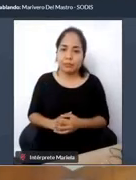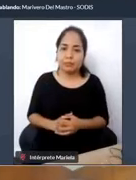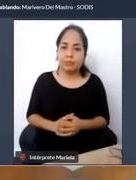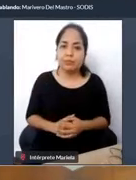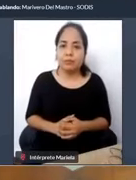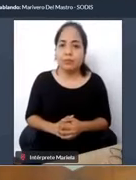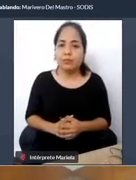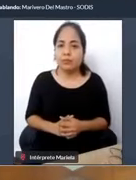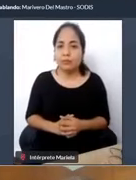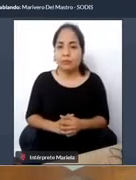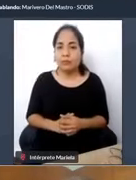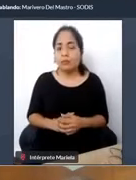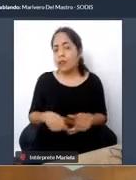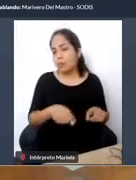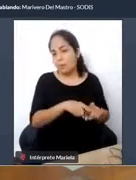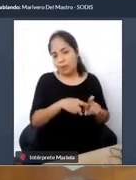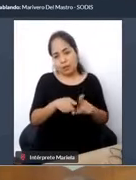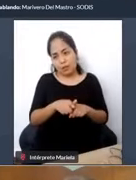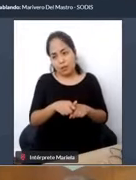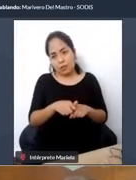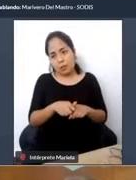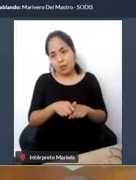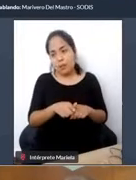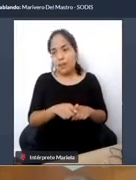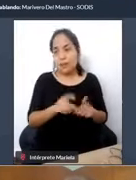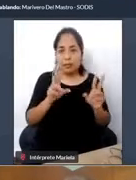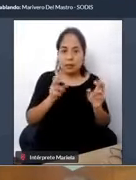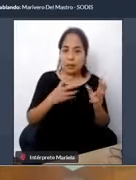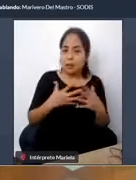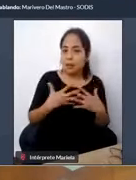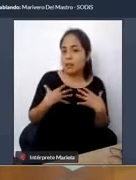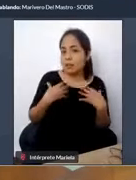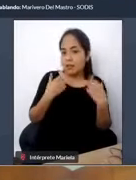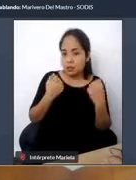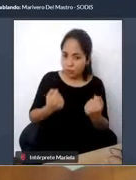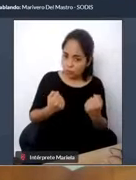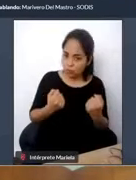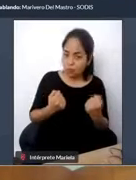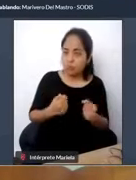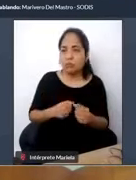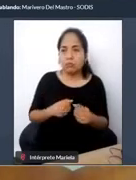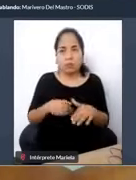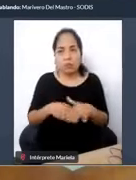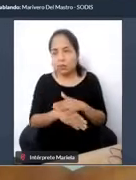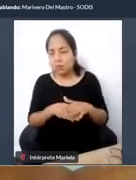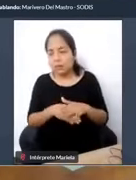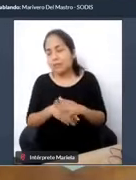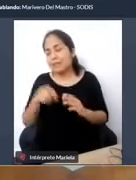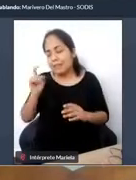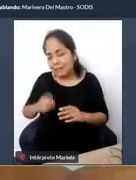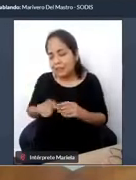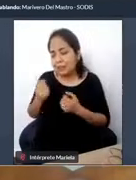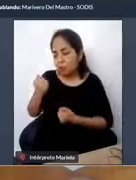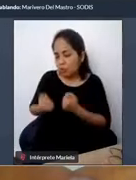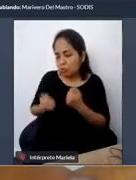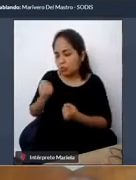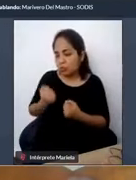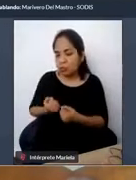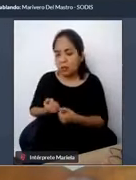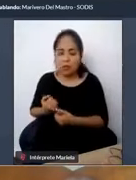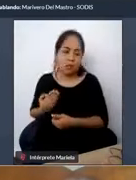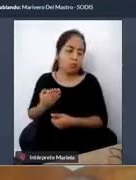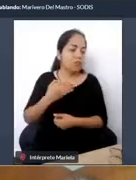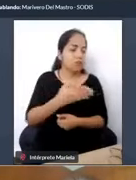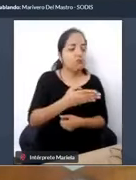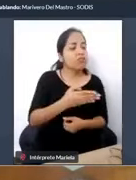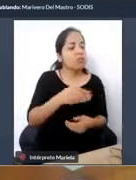Y en salud igual, ¿no? No podemos hablar de un acceso a la salud sin un transporte para poder acceder a